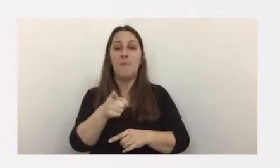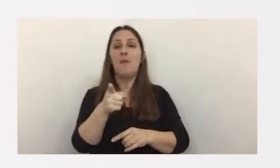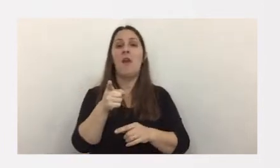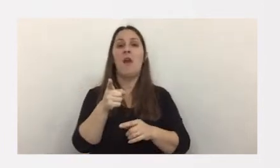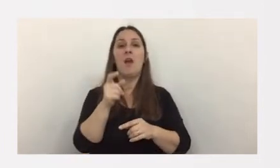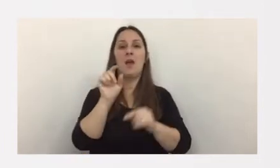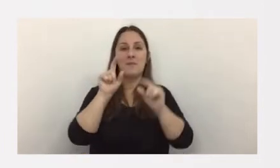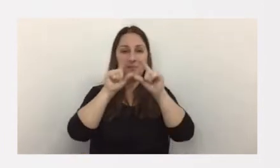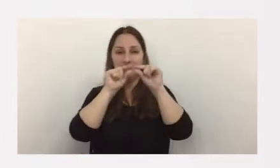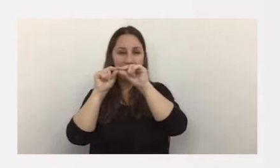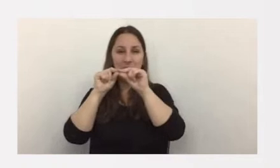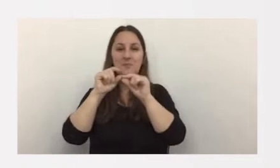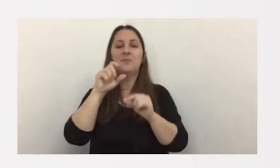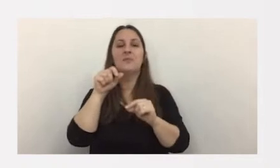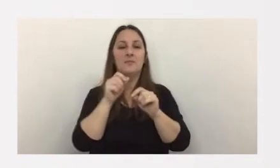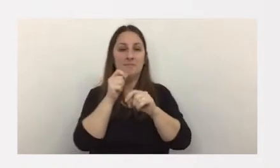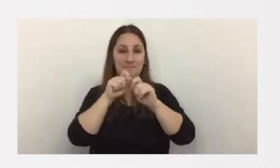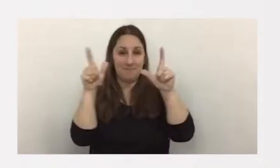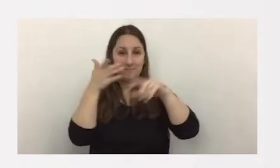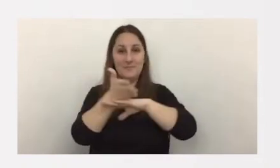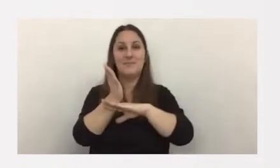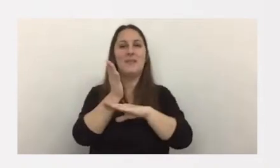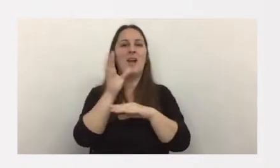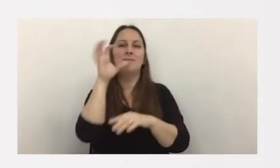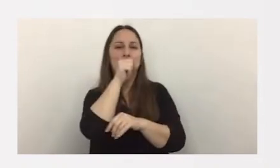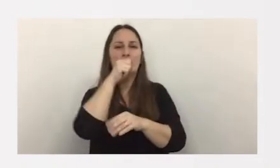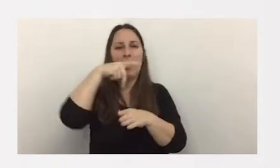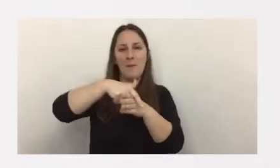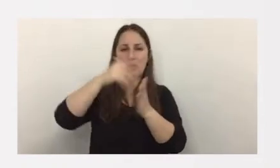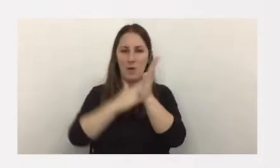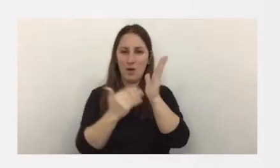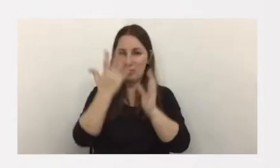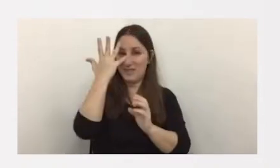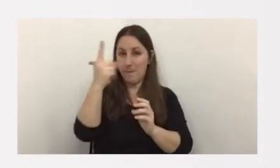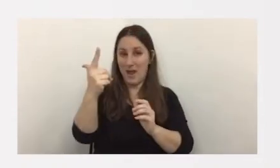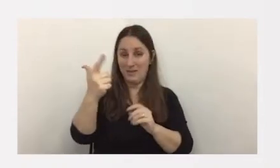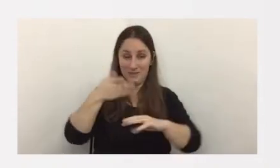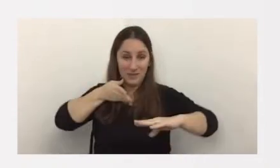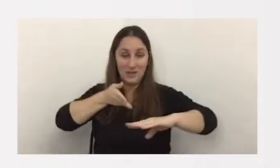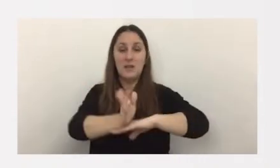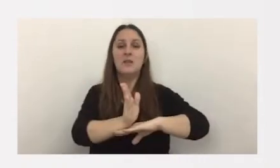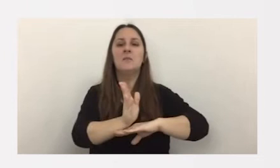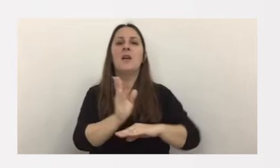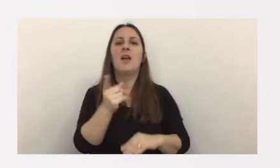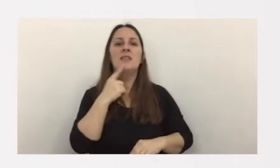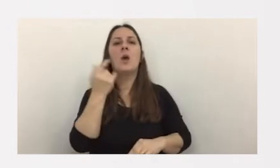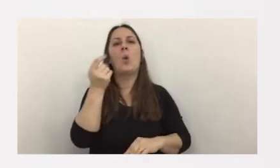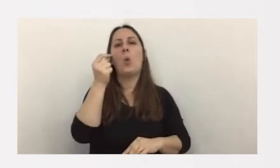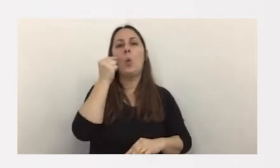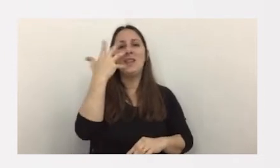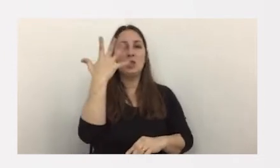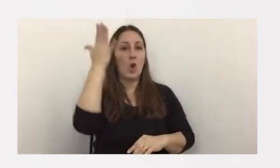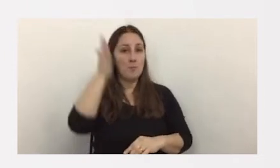alegoría que antes mencioné del caballo blanco de San Martín haciéndose pasar por que está presente en el 45